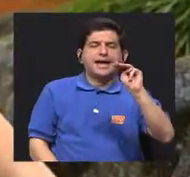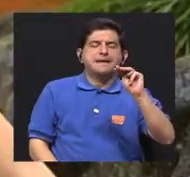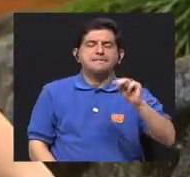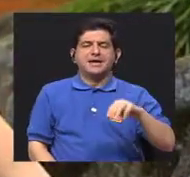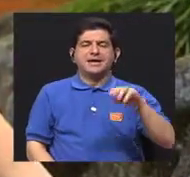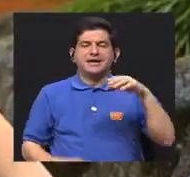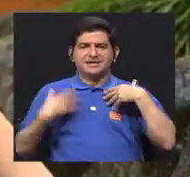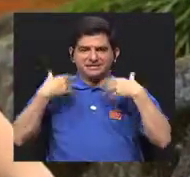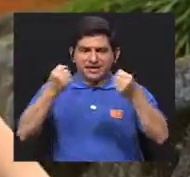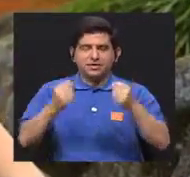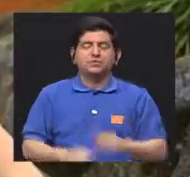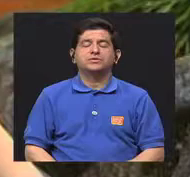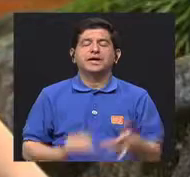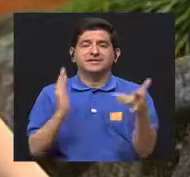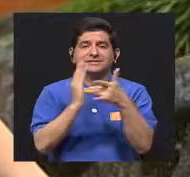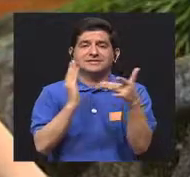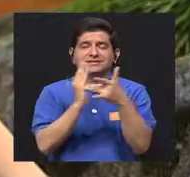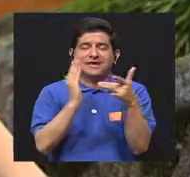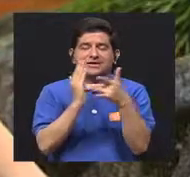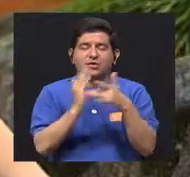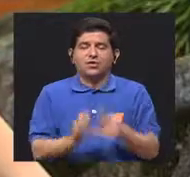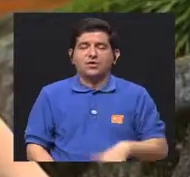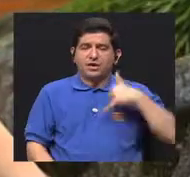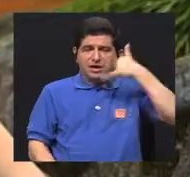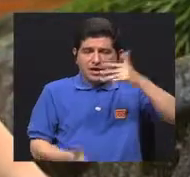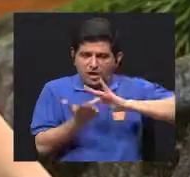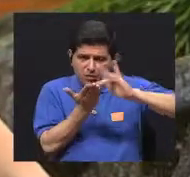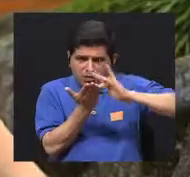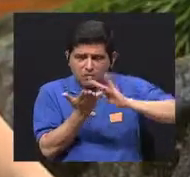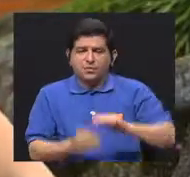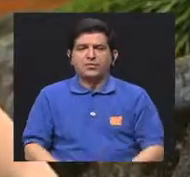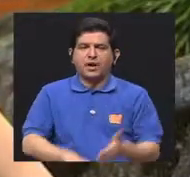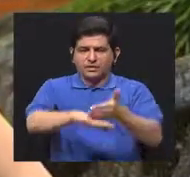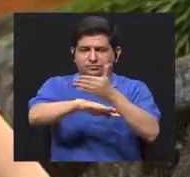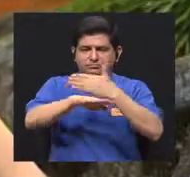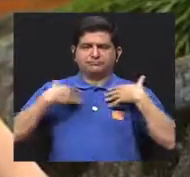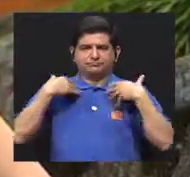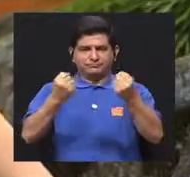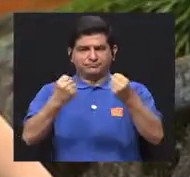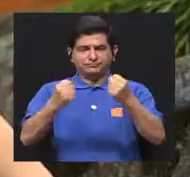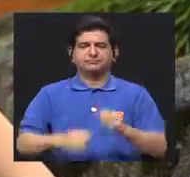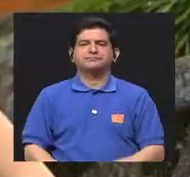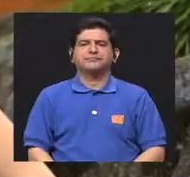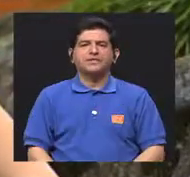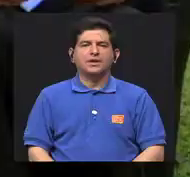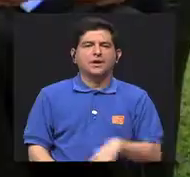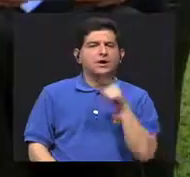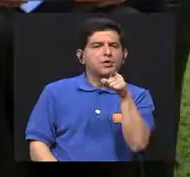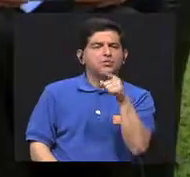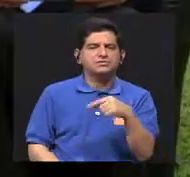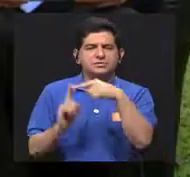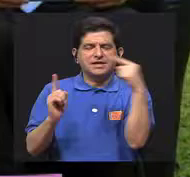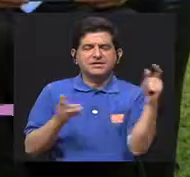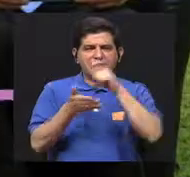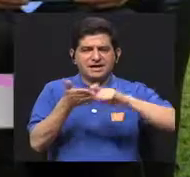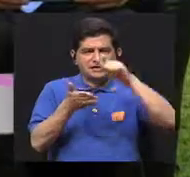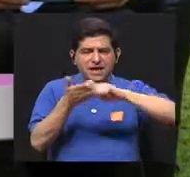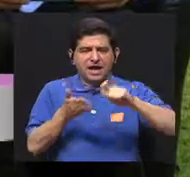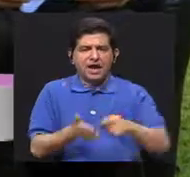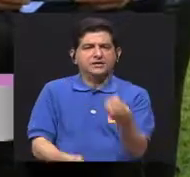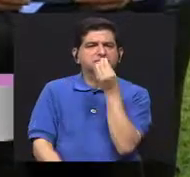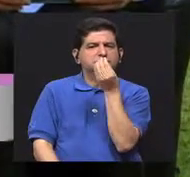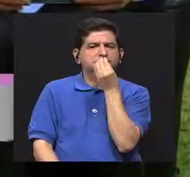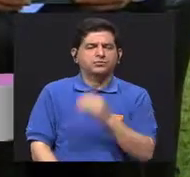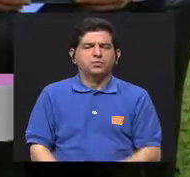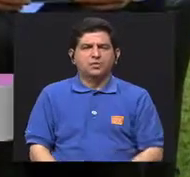-Salud, que es el uso de tecnologías móviles para mejorar, verdad, nuestra salud. ¿Ustedes desde la escuela